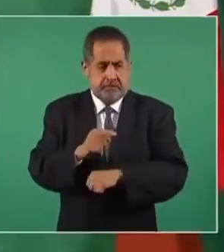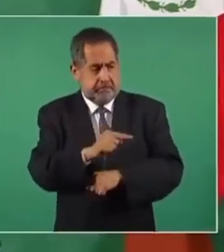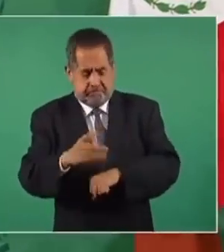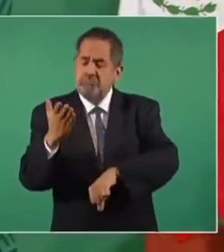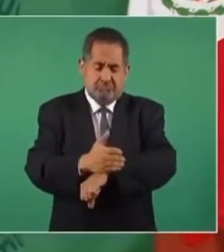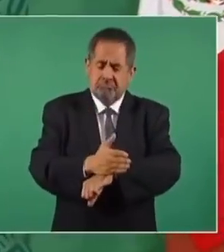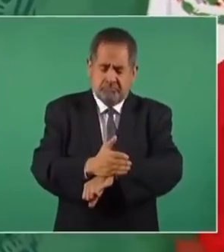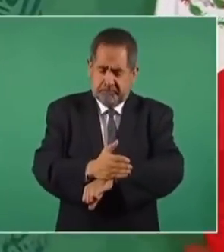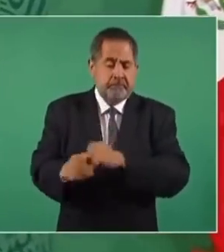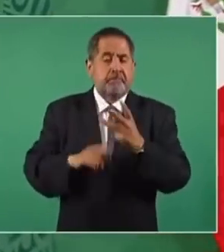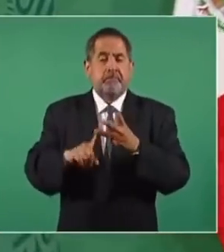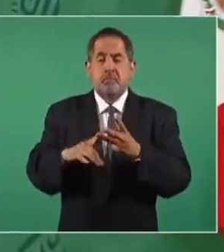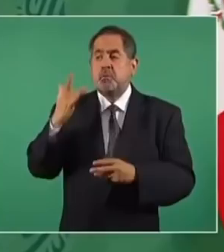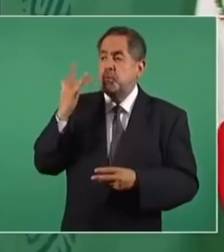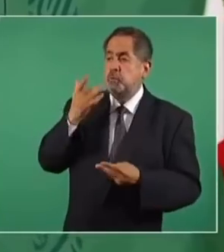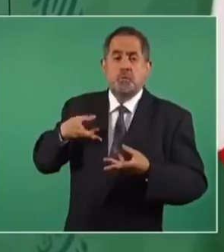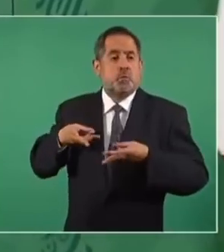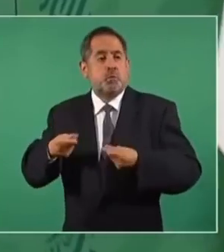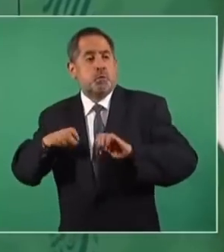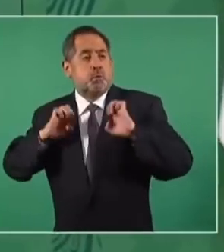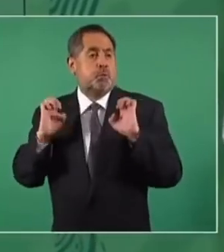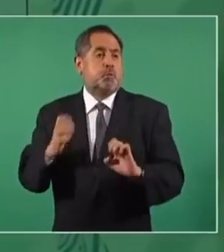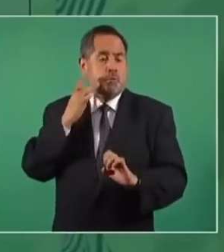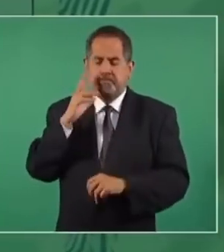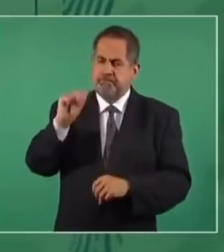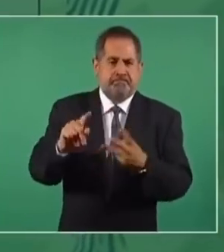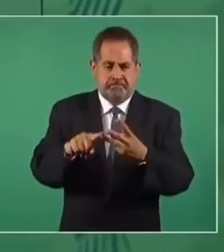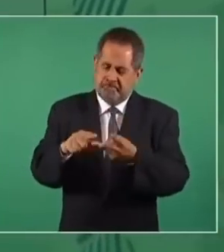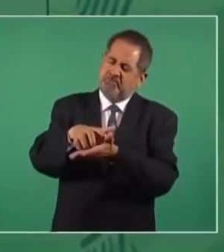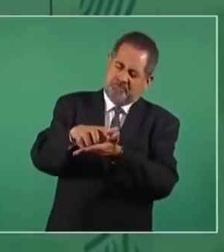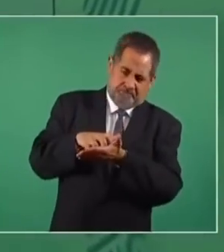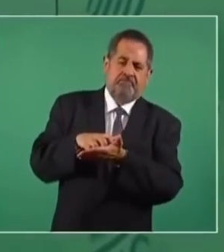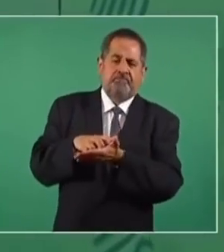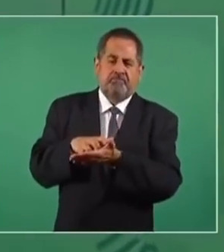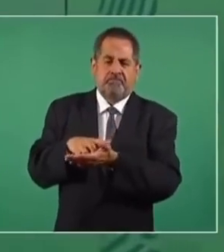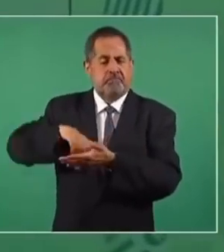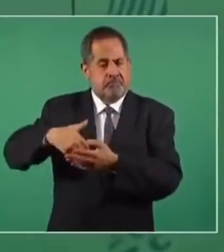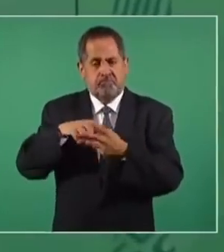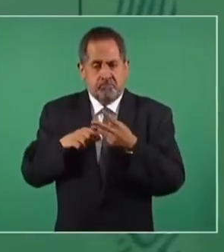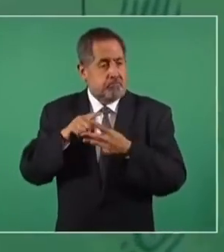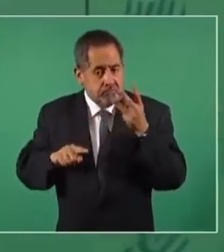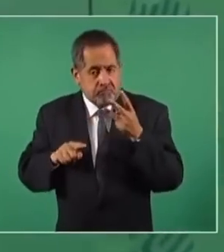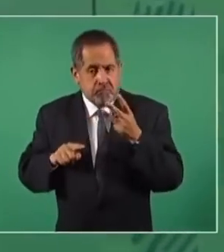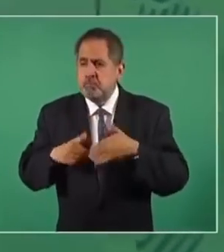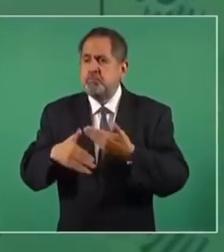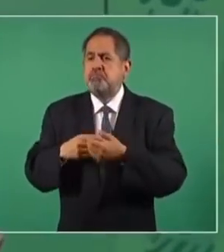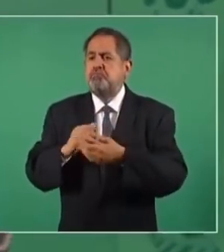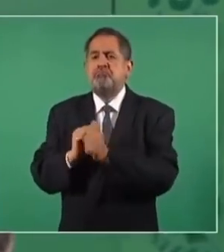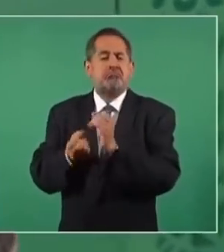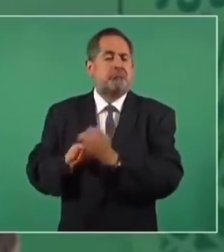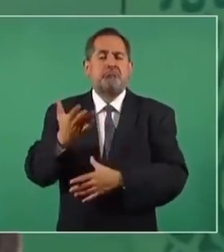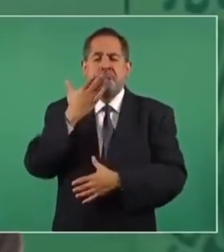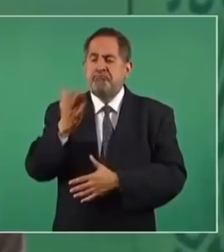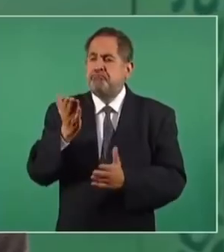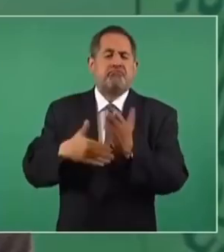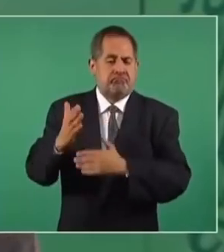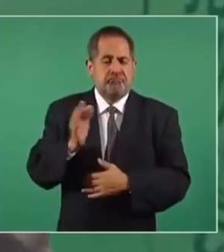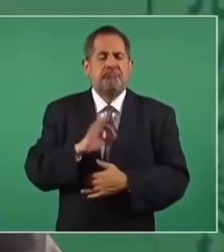impunidad y cero lujos en el gobierno. Autoridad Republicana. Y así salimos. Y vamos saliendo